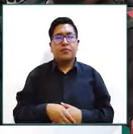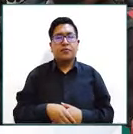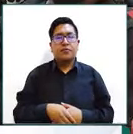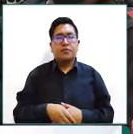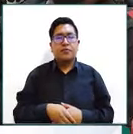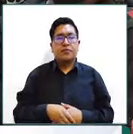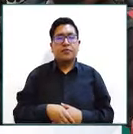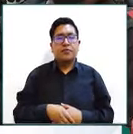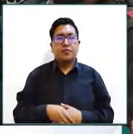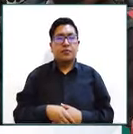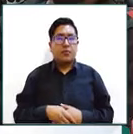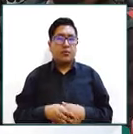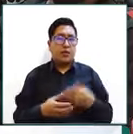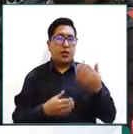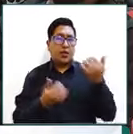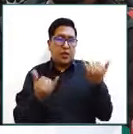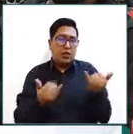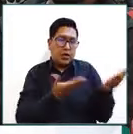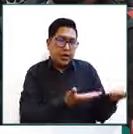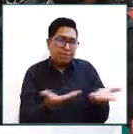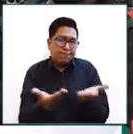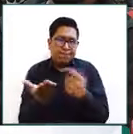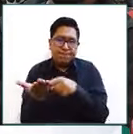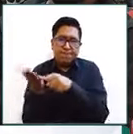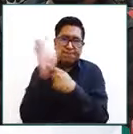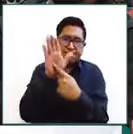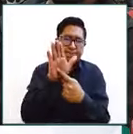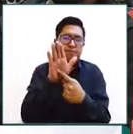sería más o menos la